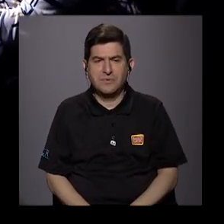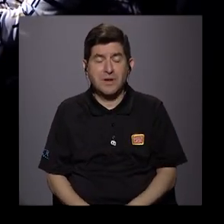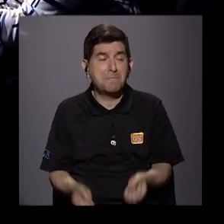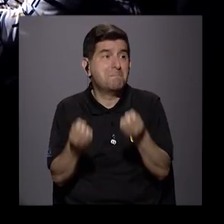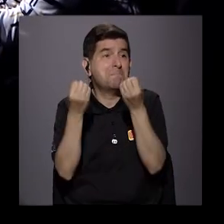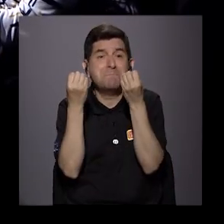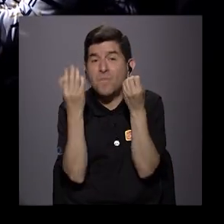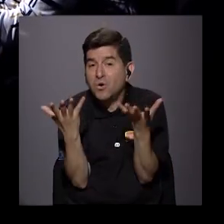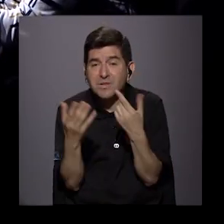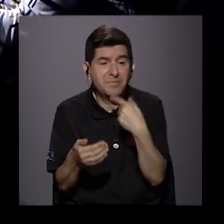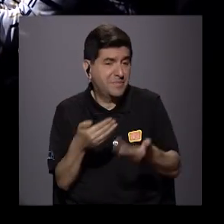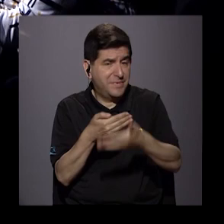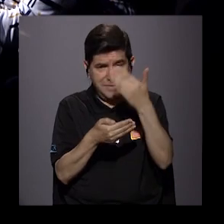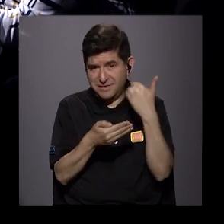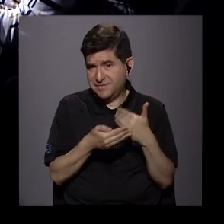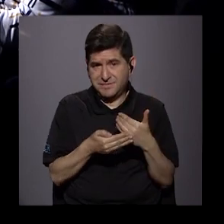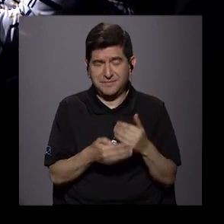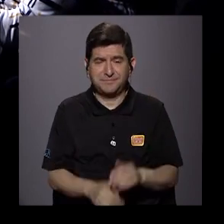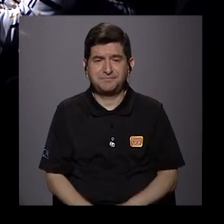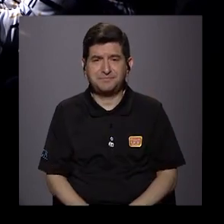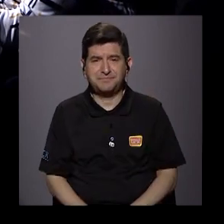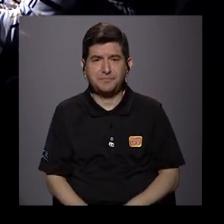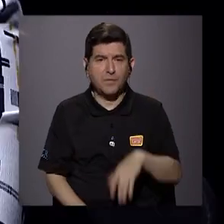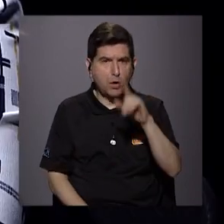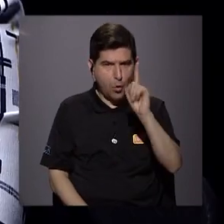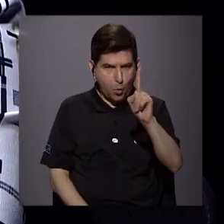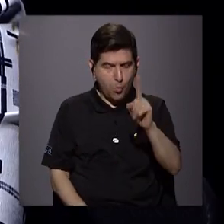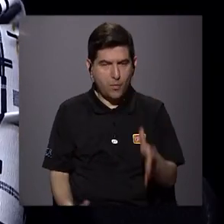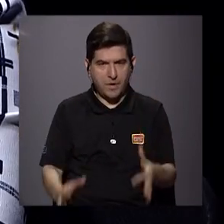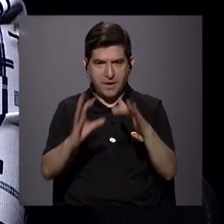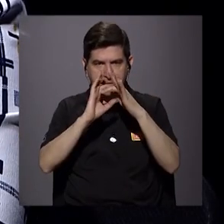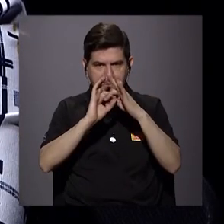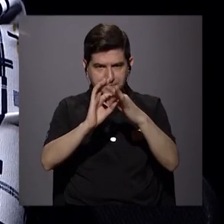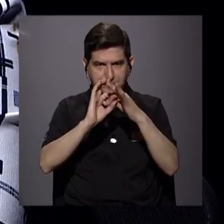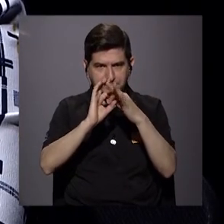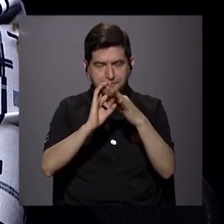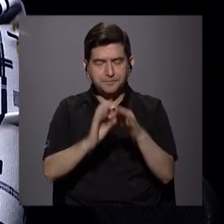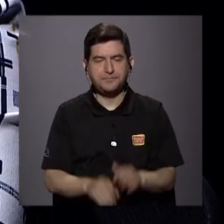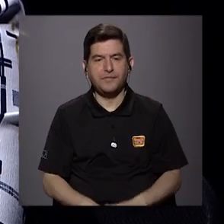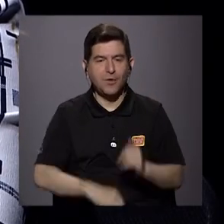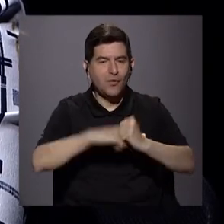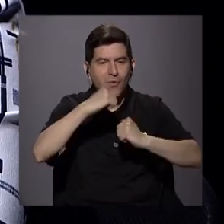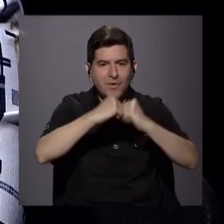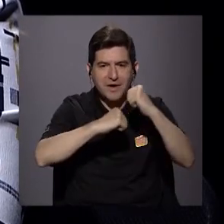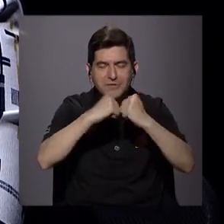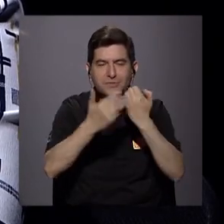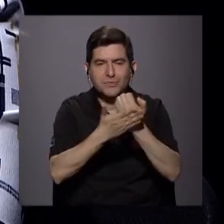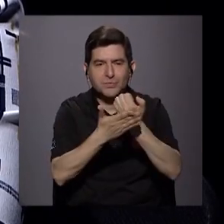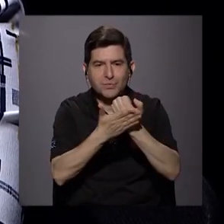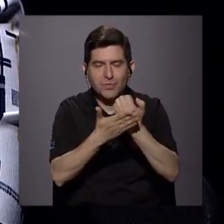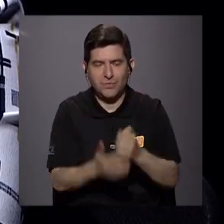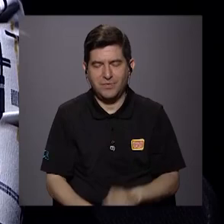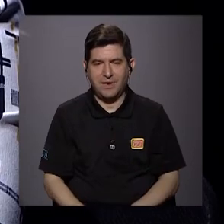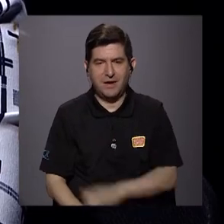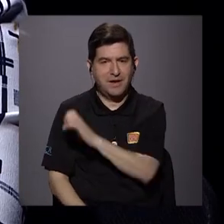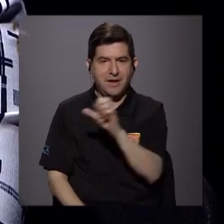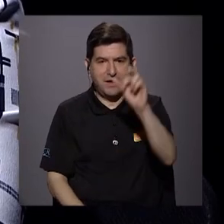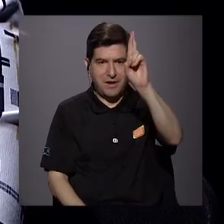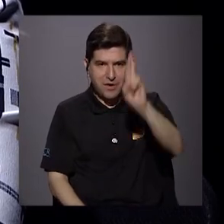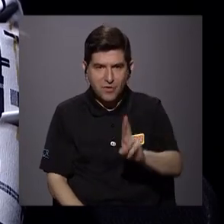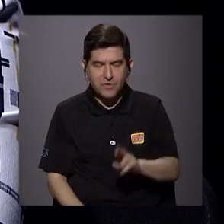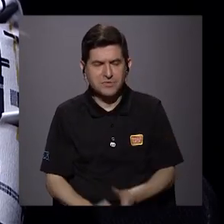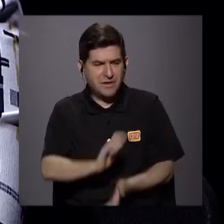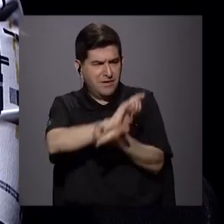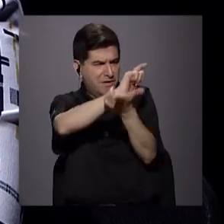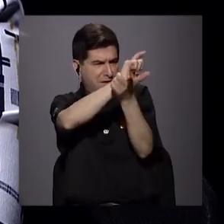Hay muchísimas, como mencionaba. Una de ellas es, y que tiene que ver mucho con esa parte estructural de la economía, en cómo Costa Rica